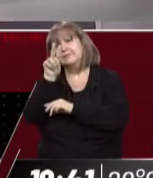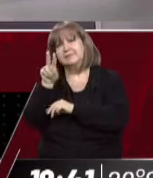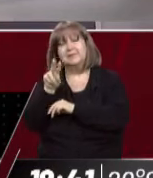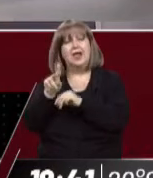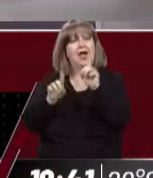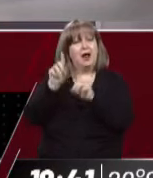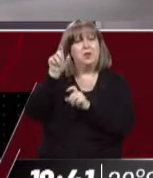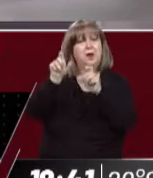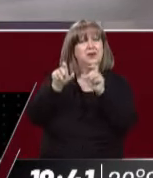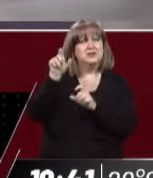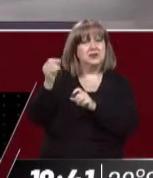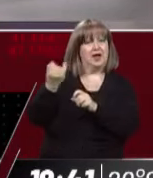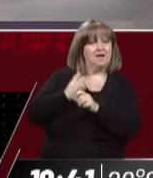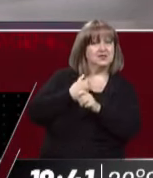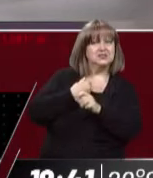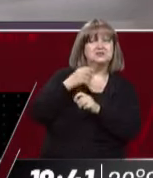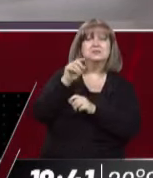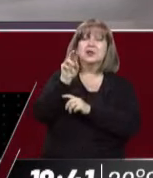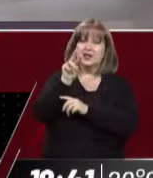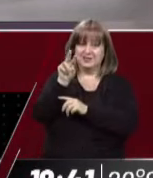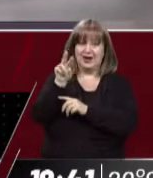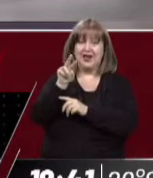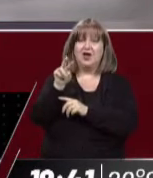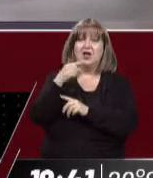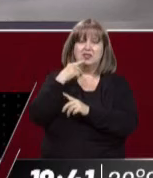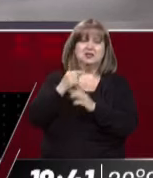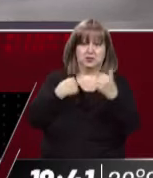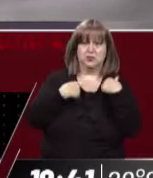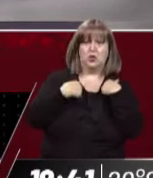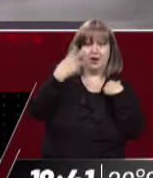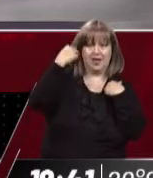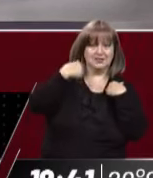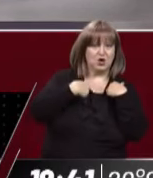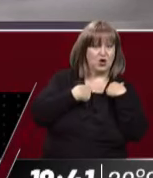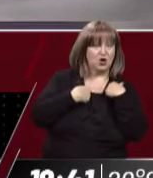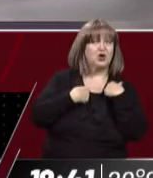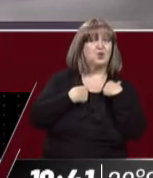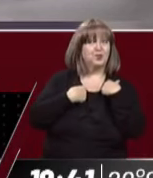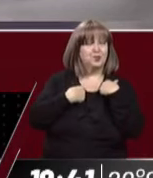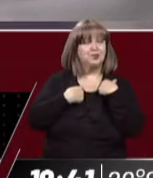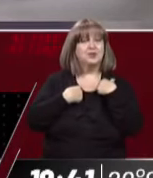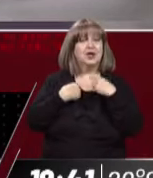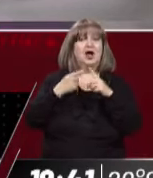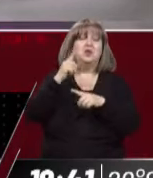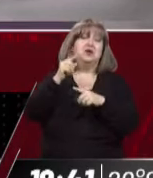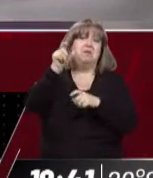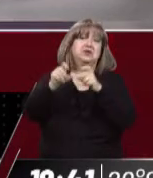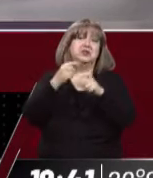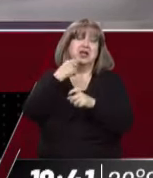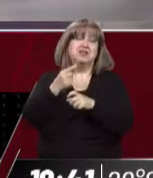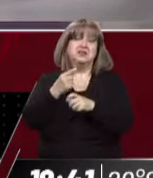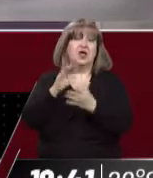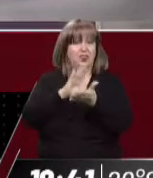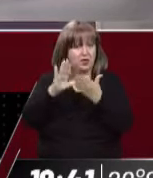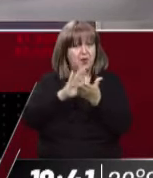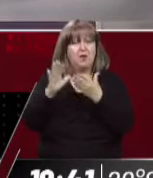Algunas personas decían, convalidaron esta idea, dijeron que también les pareció cuando vieron la película. Incluso algunas personas dijeron, la volví